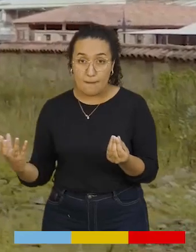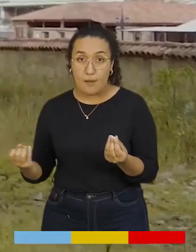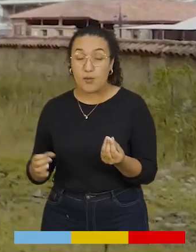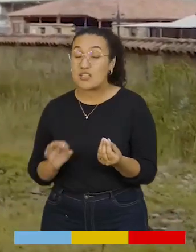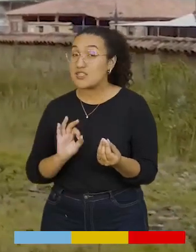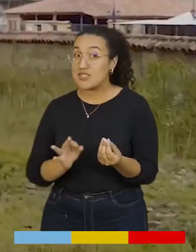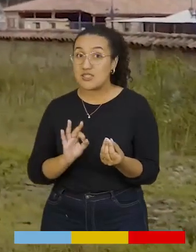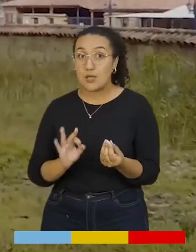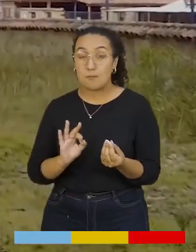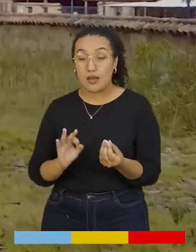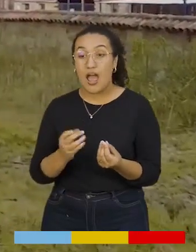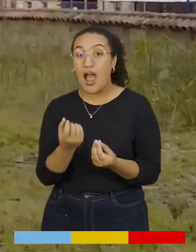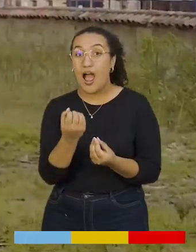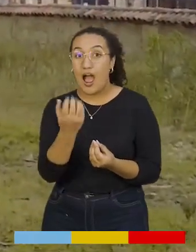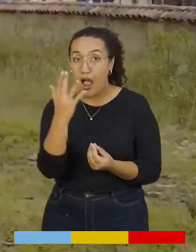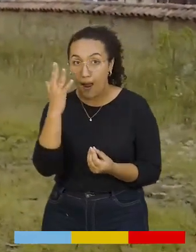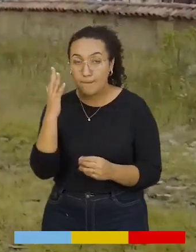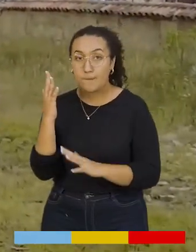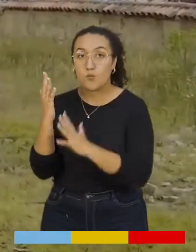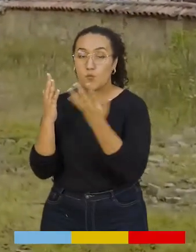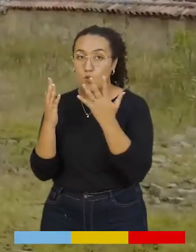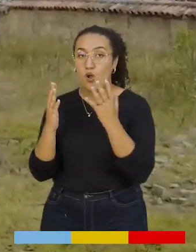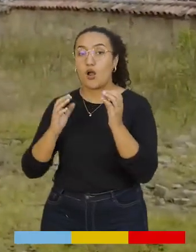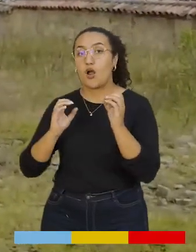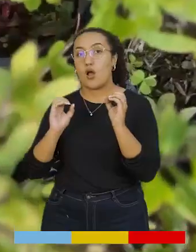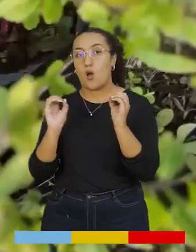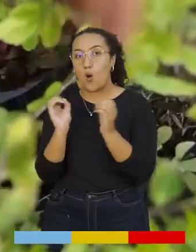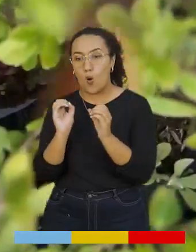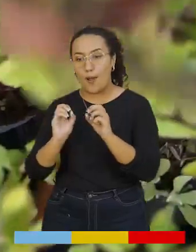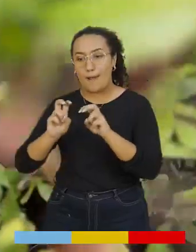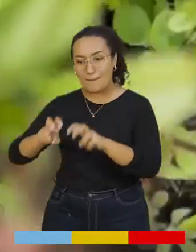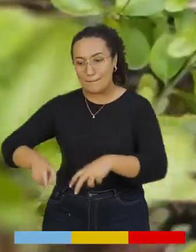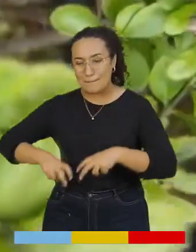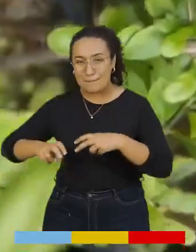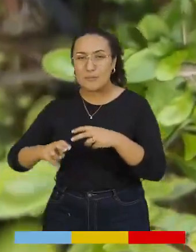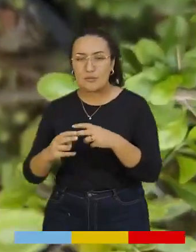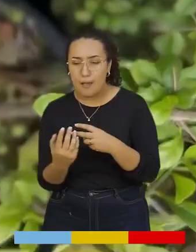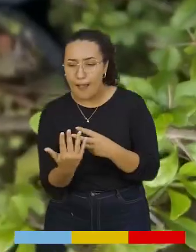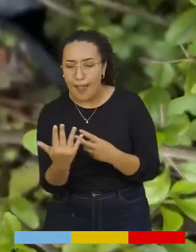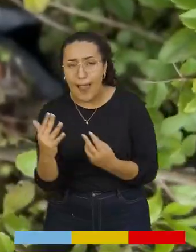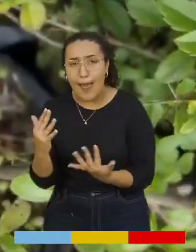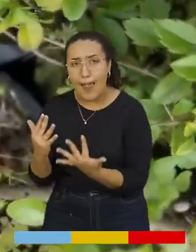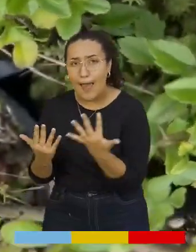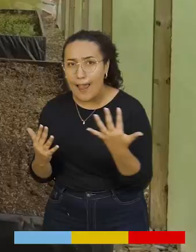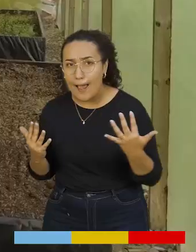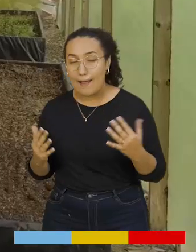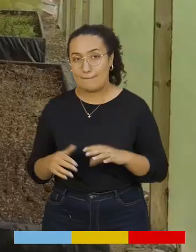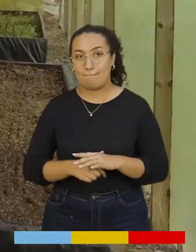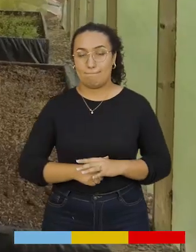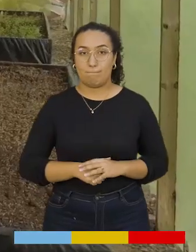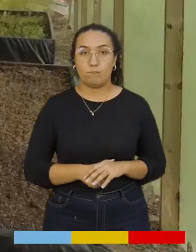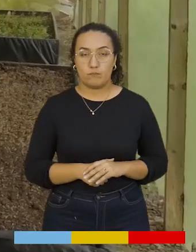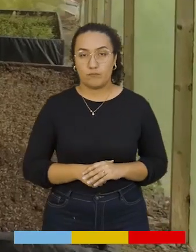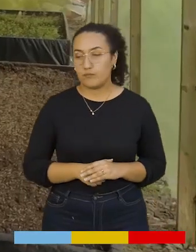nativas, tanto de árboles como el tema arbustivo y de pequeña vegetación.